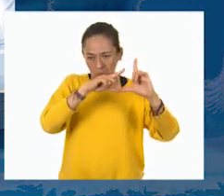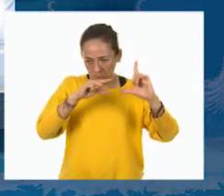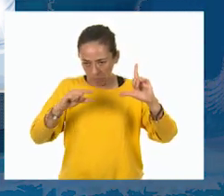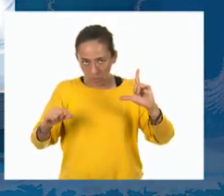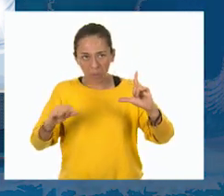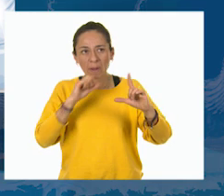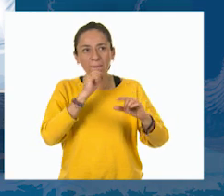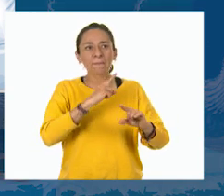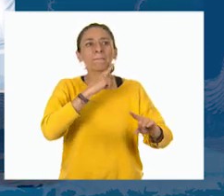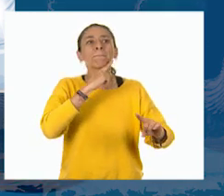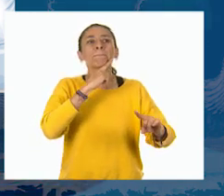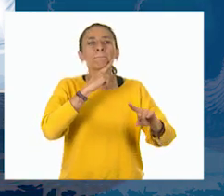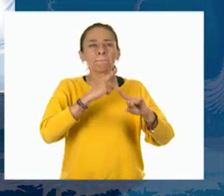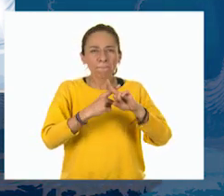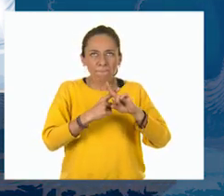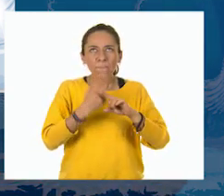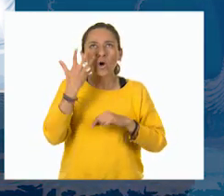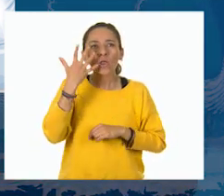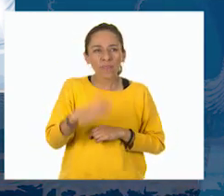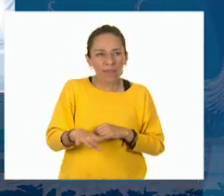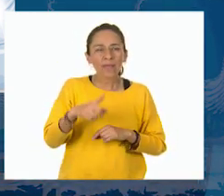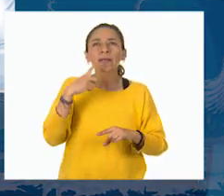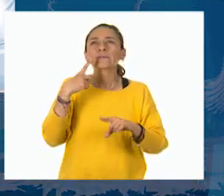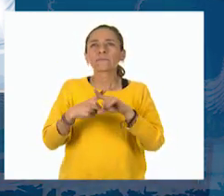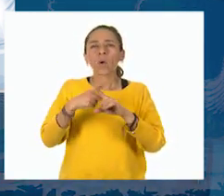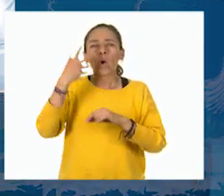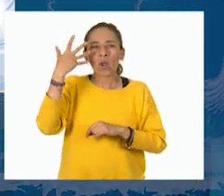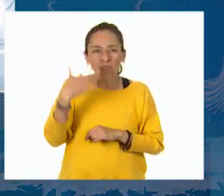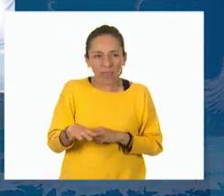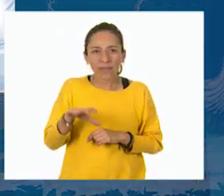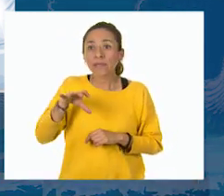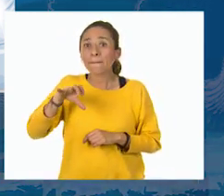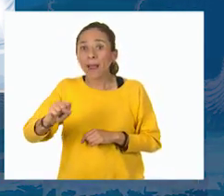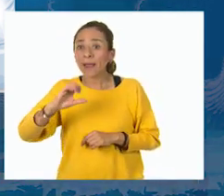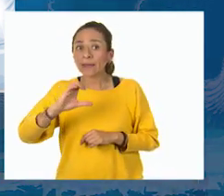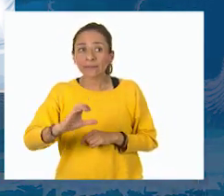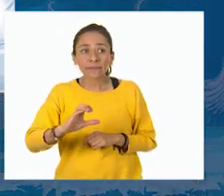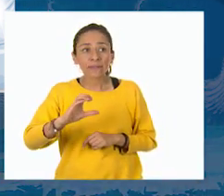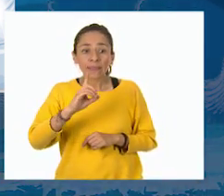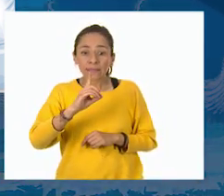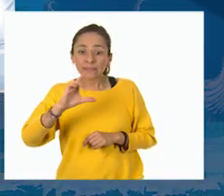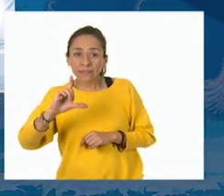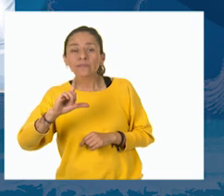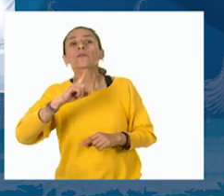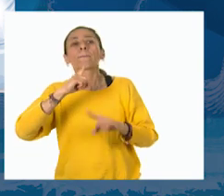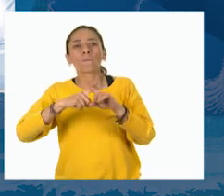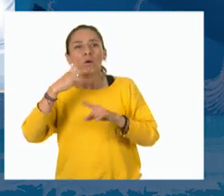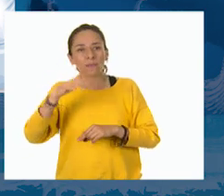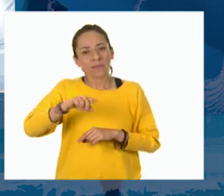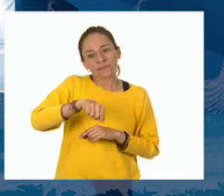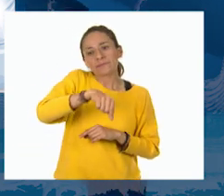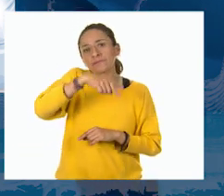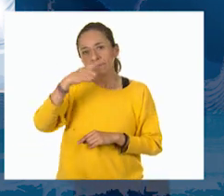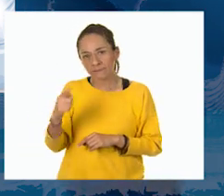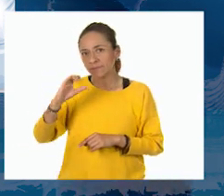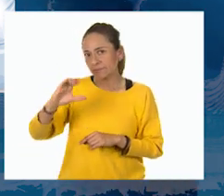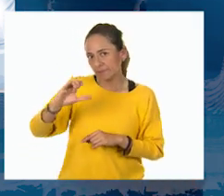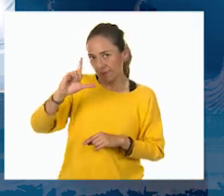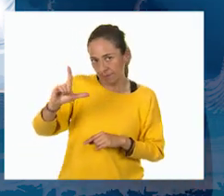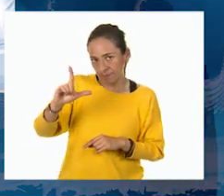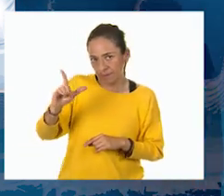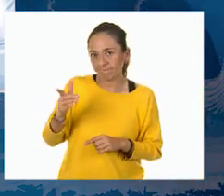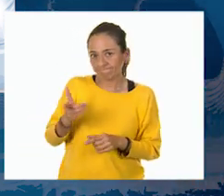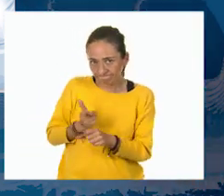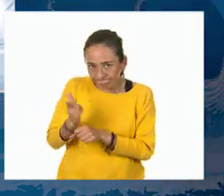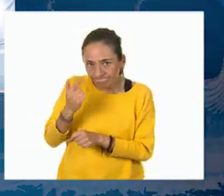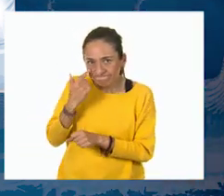por 10 y llego al decilitro y vuelvo a multiplicar por 10 y llegué al centilitro. ¡Oh!